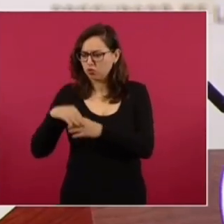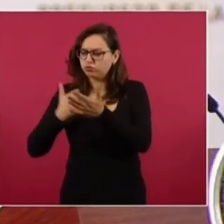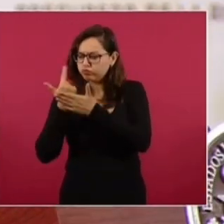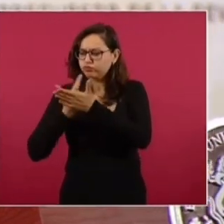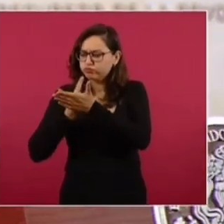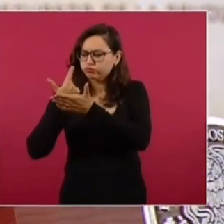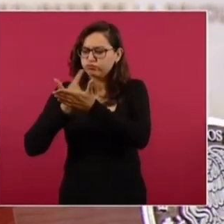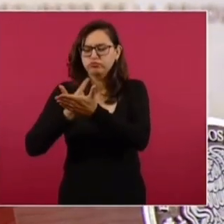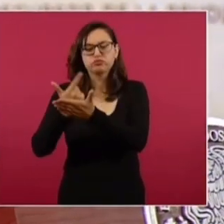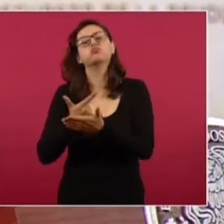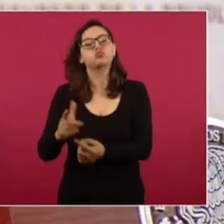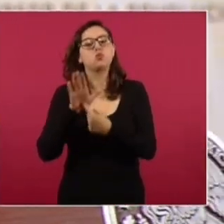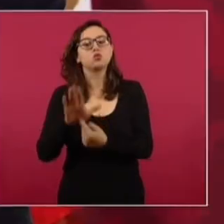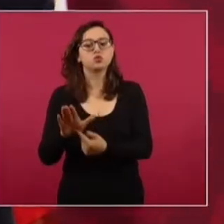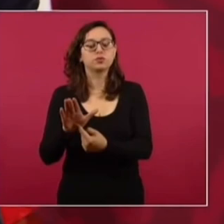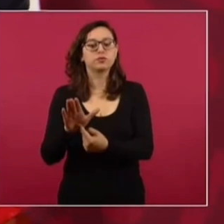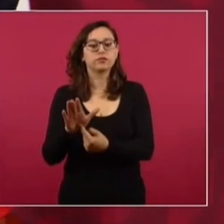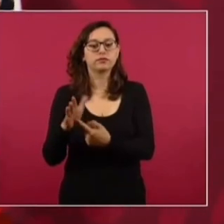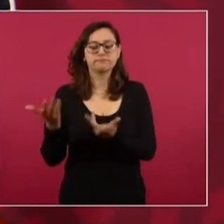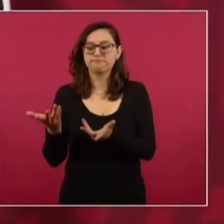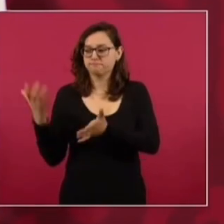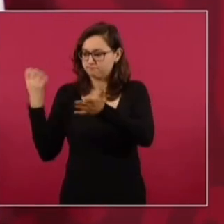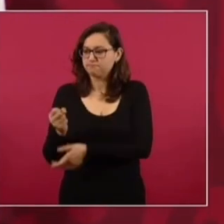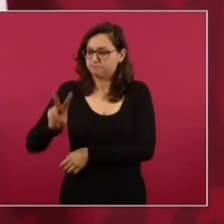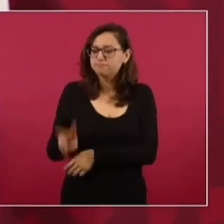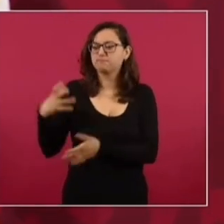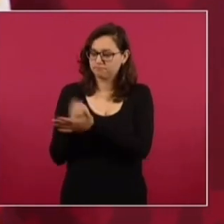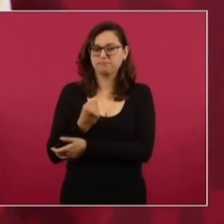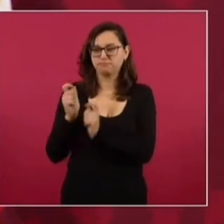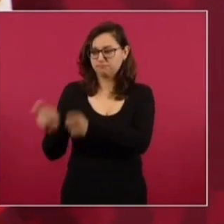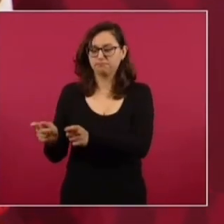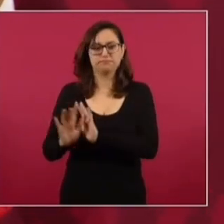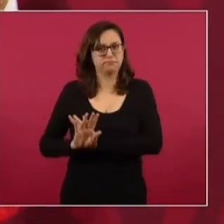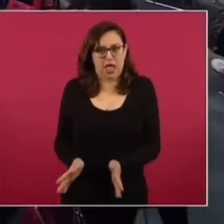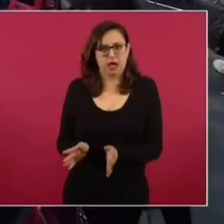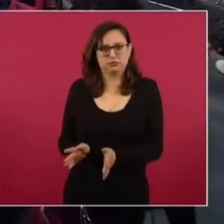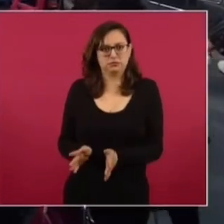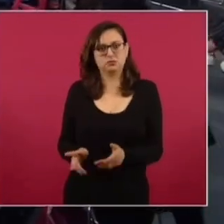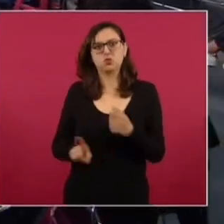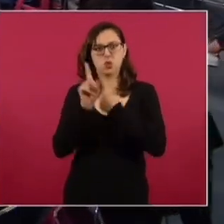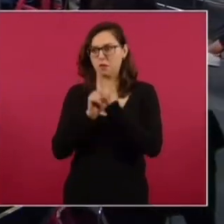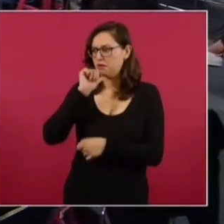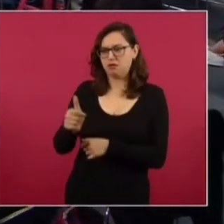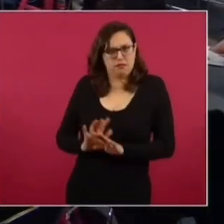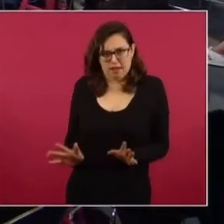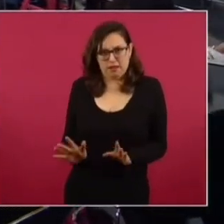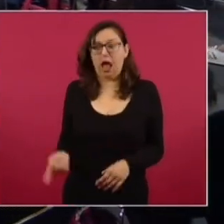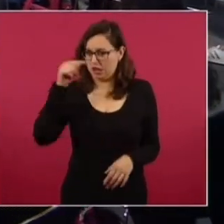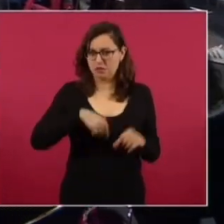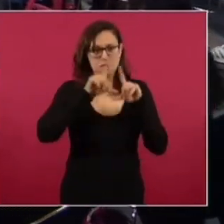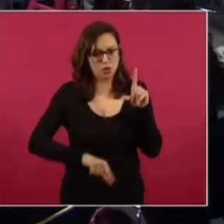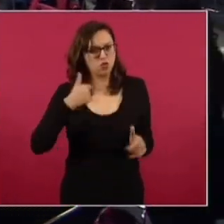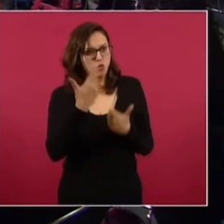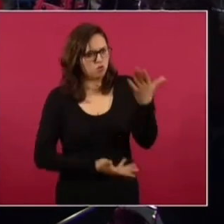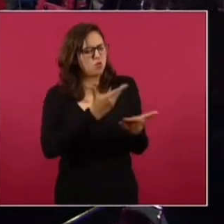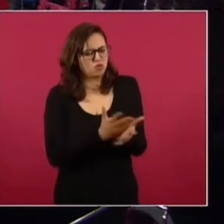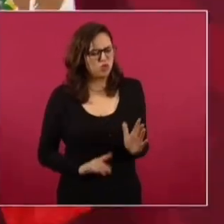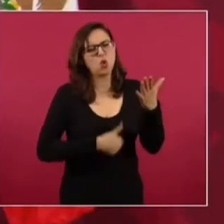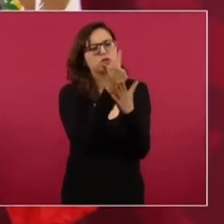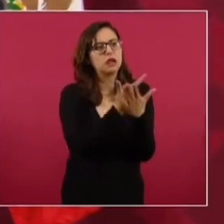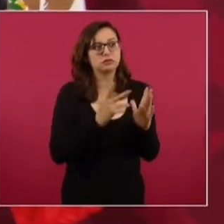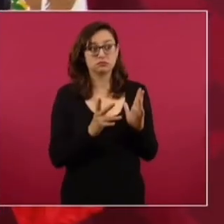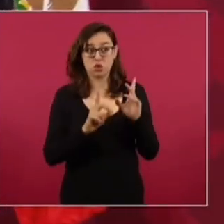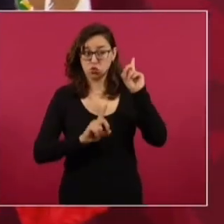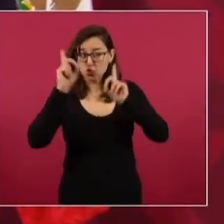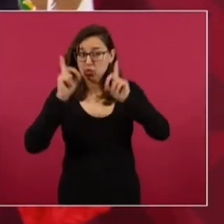Y se demostró que el que ganaba, ganaba. Y Santa Paz, ¿quién es lo que yo planteaba? Otros datos. Que no quedara la